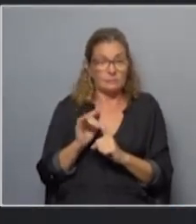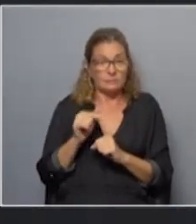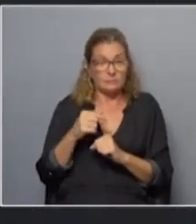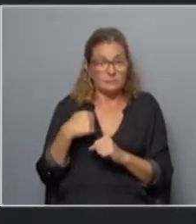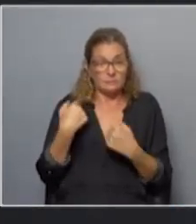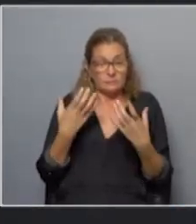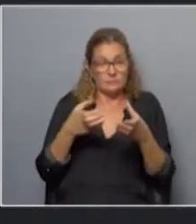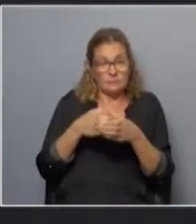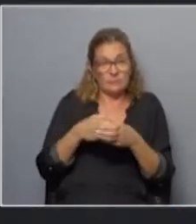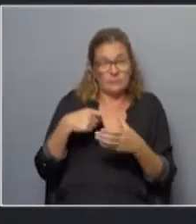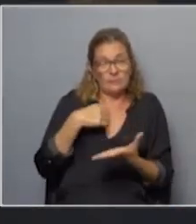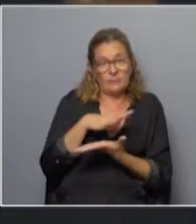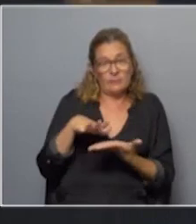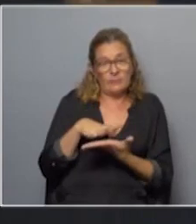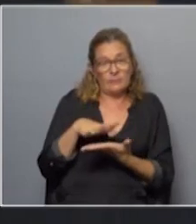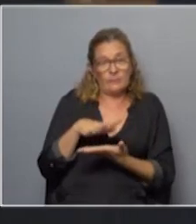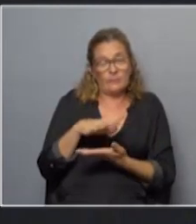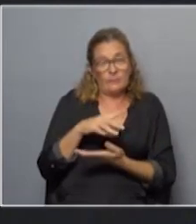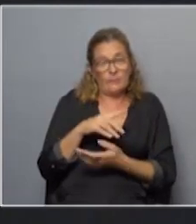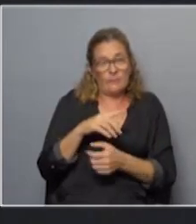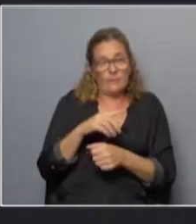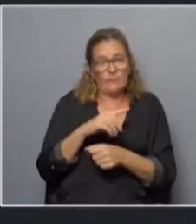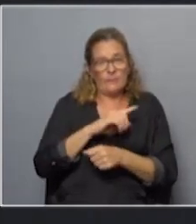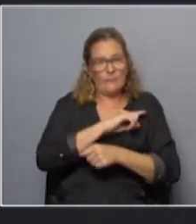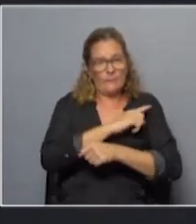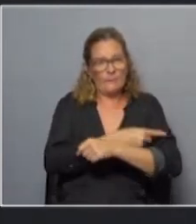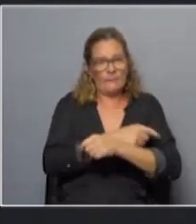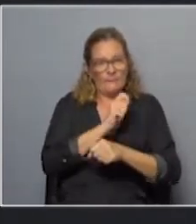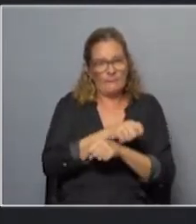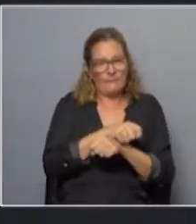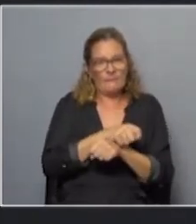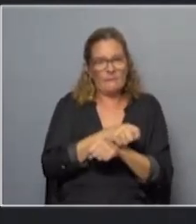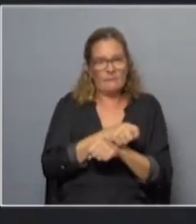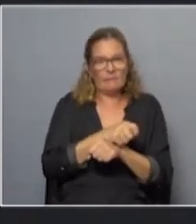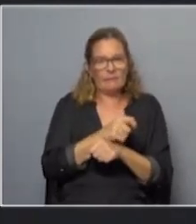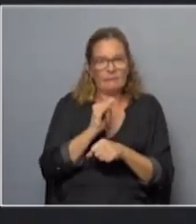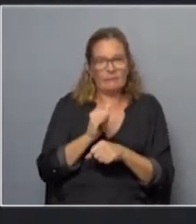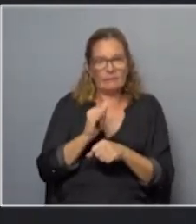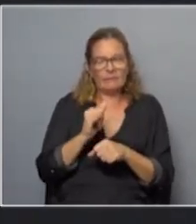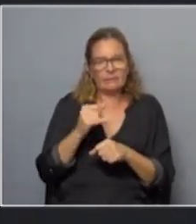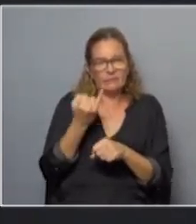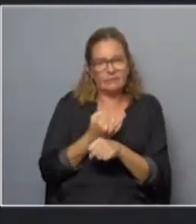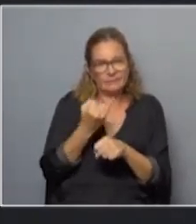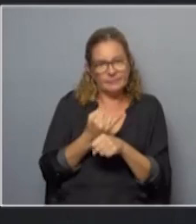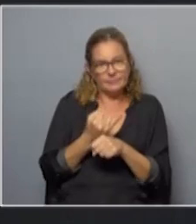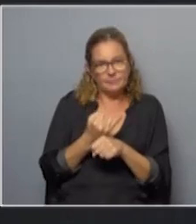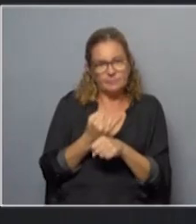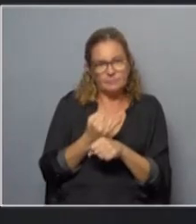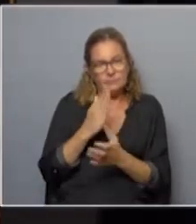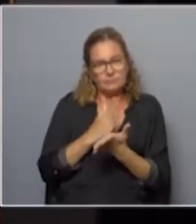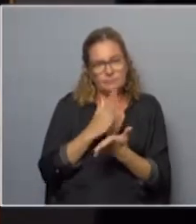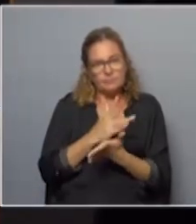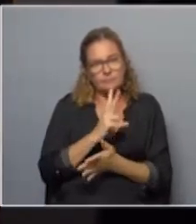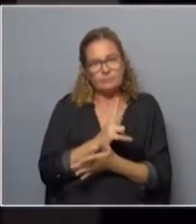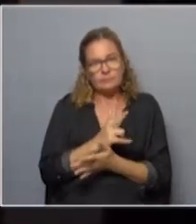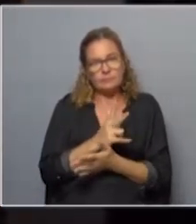informamos esta situación a la Suprema Corte de Justicia y cuando la Institución Nacional de Derechos